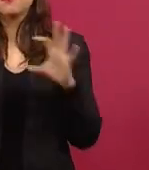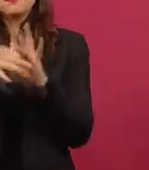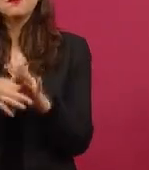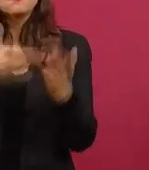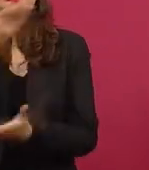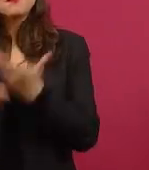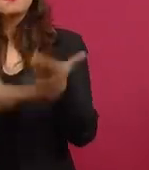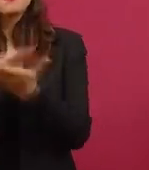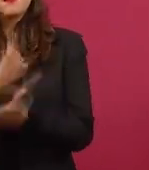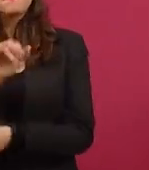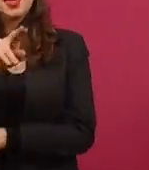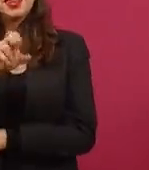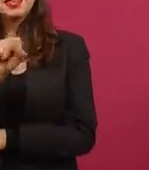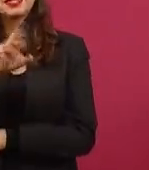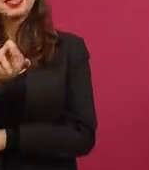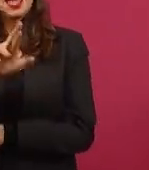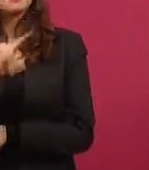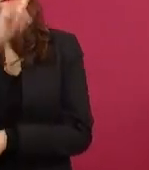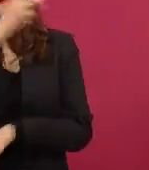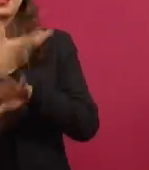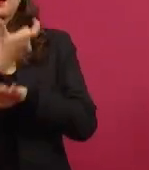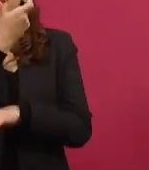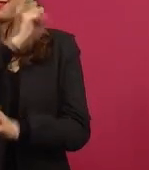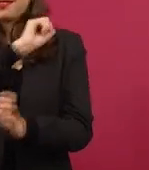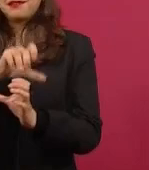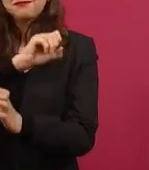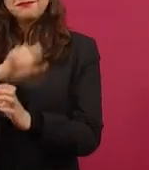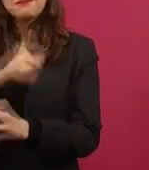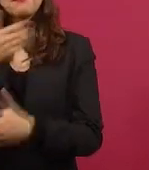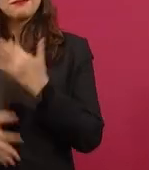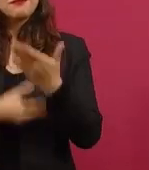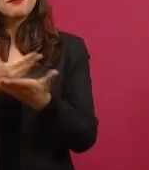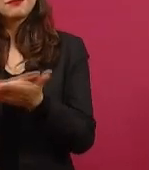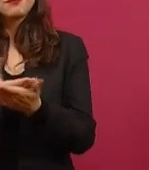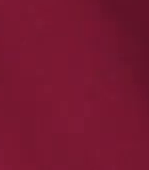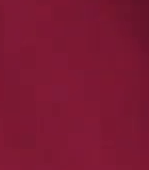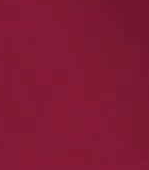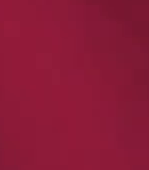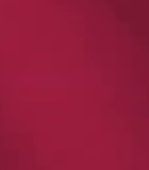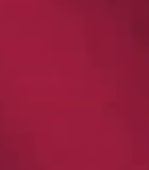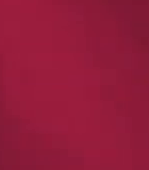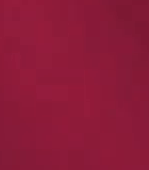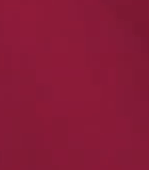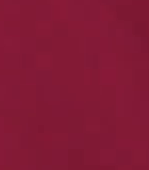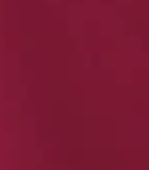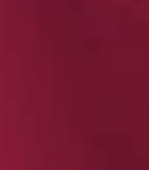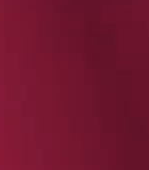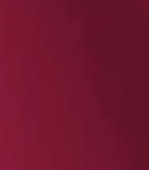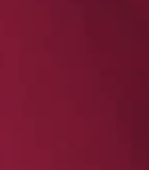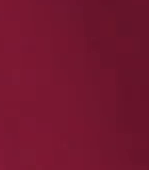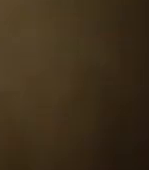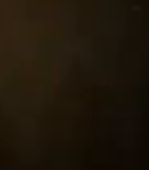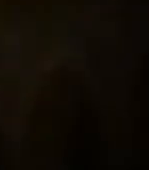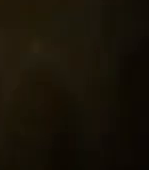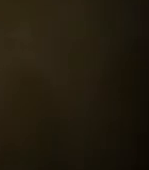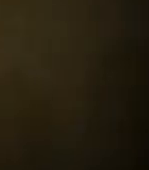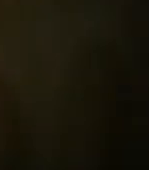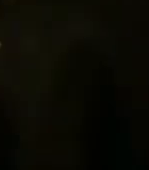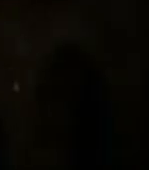para el bienestar somos tu alternativa para enviar y recibir tus remesas Gobierno de México